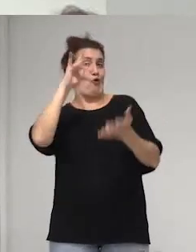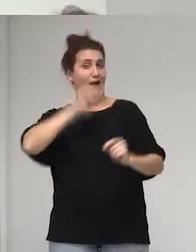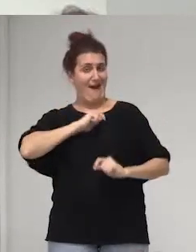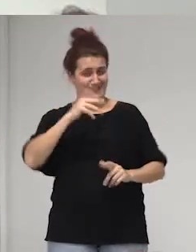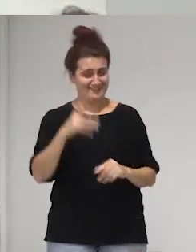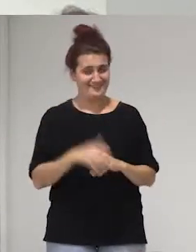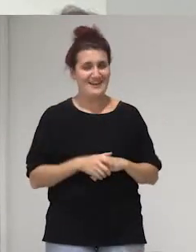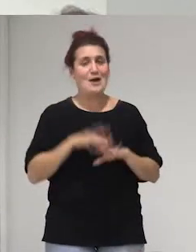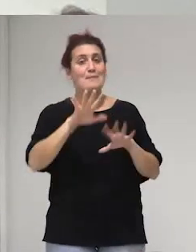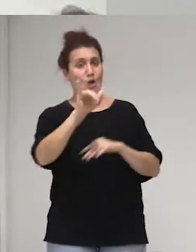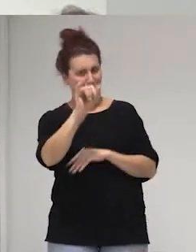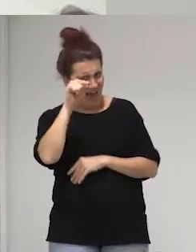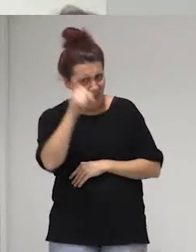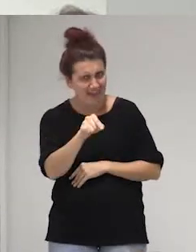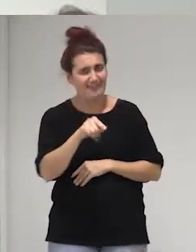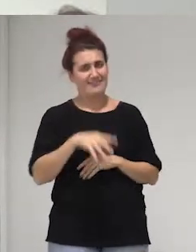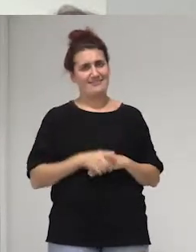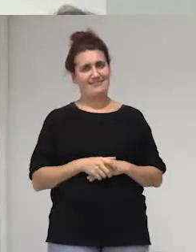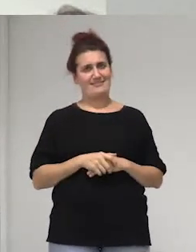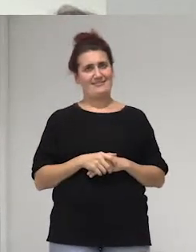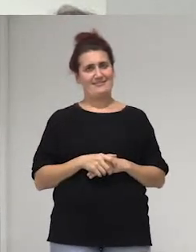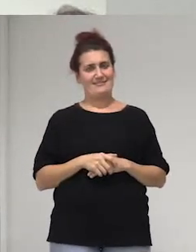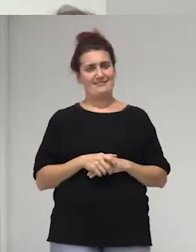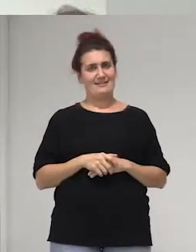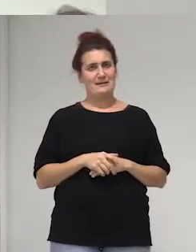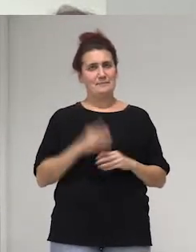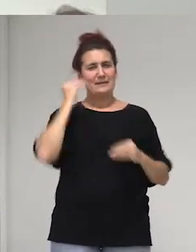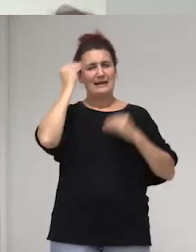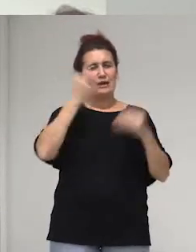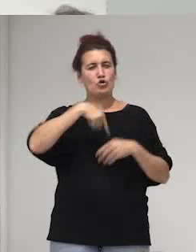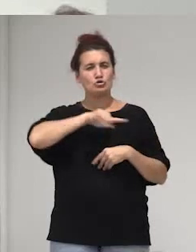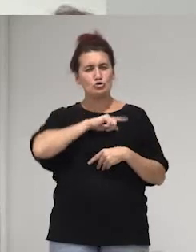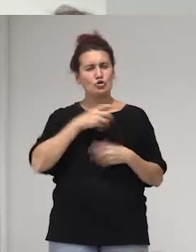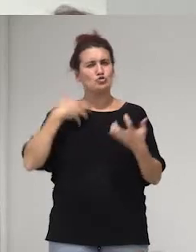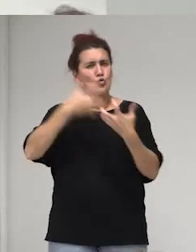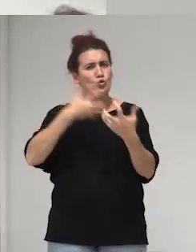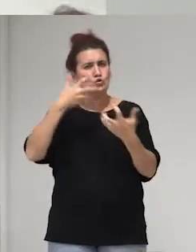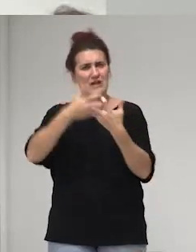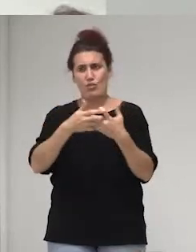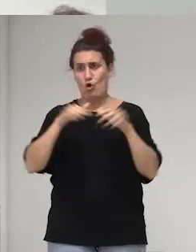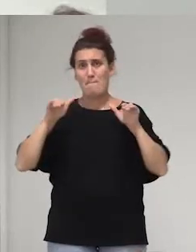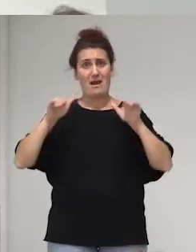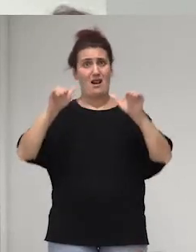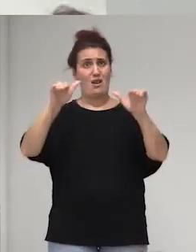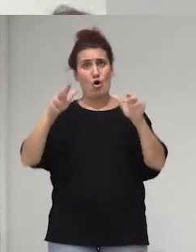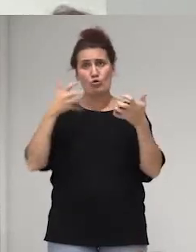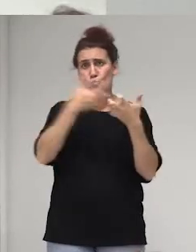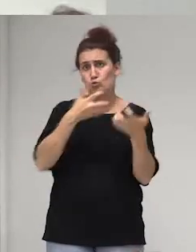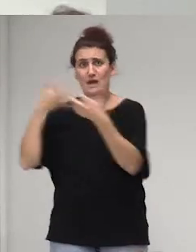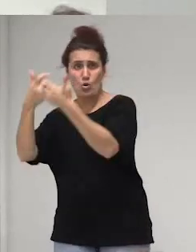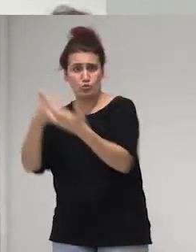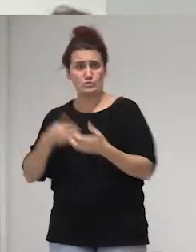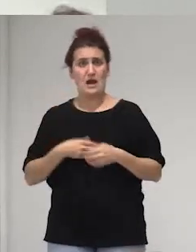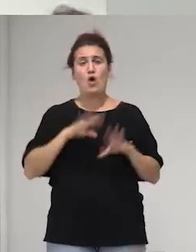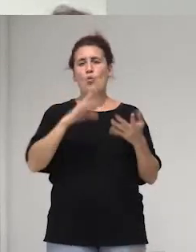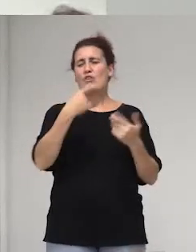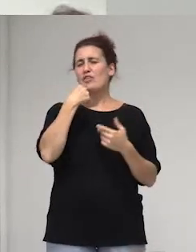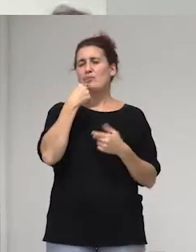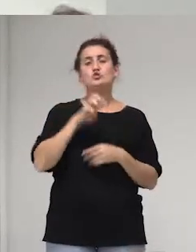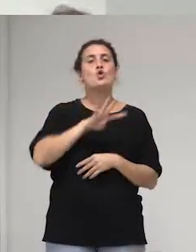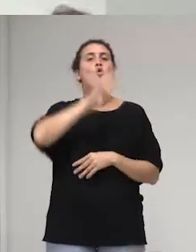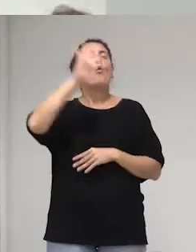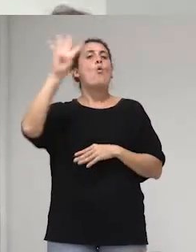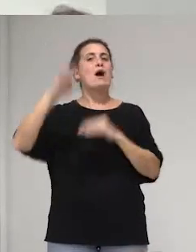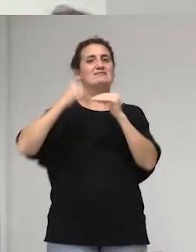está ahí y creo que hemos estado luchando paralelamente y cuando hablamos de la cuarta ola del feminismo